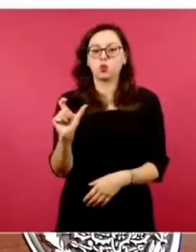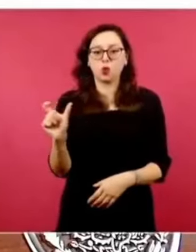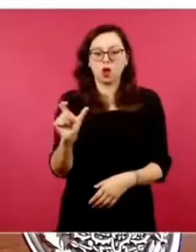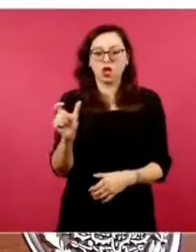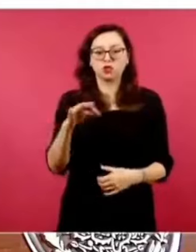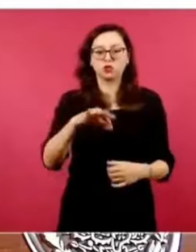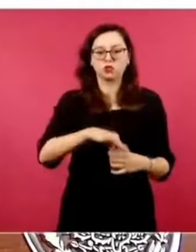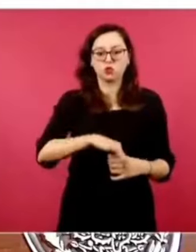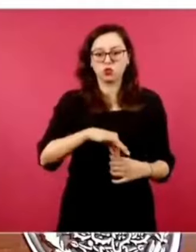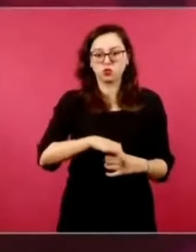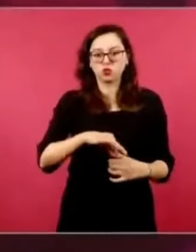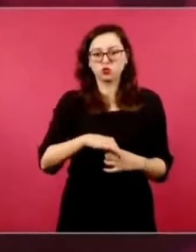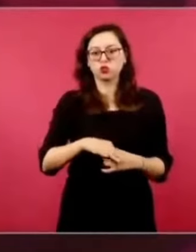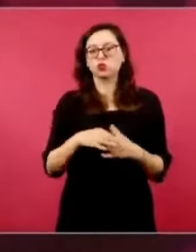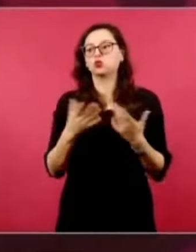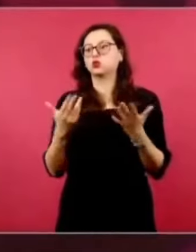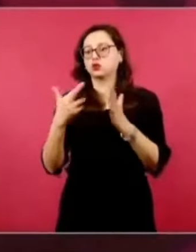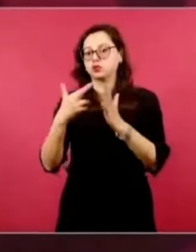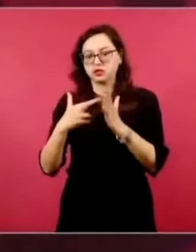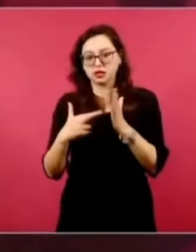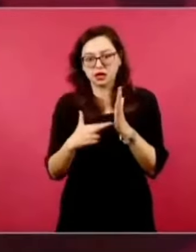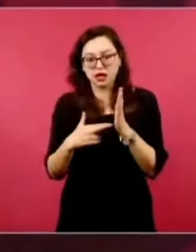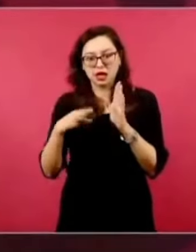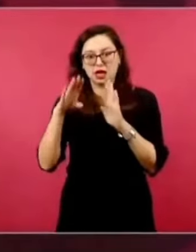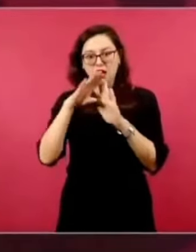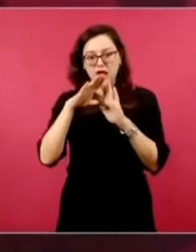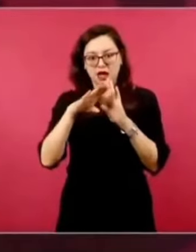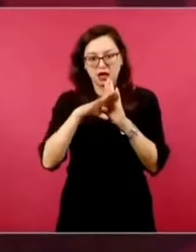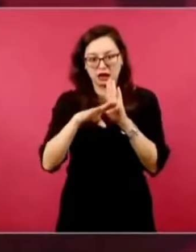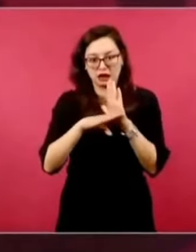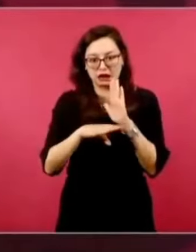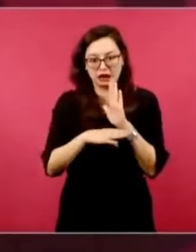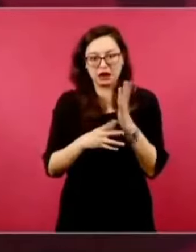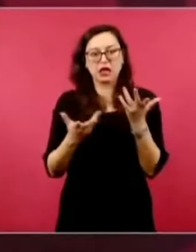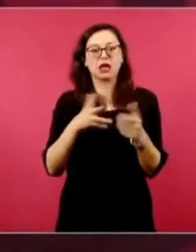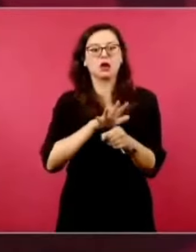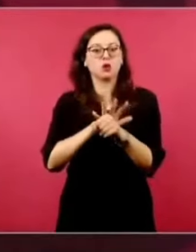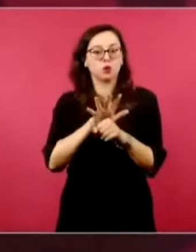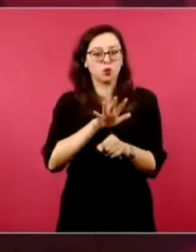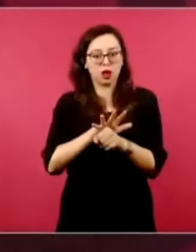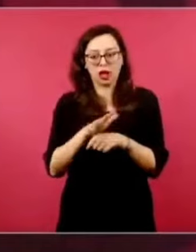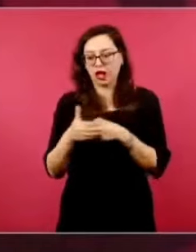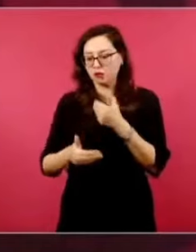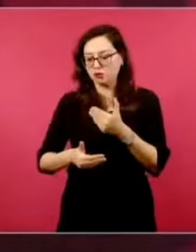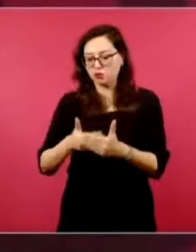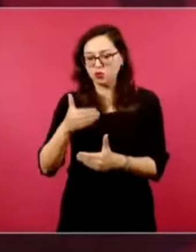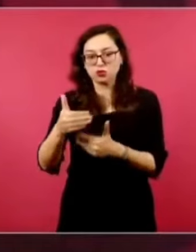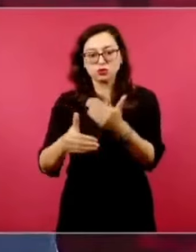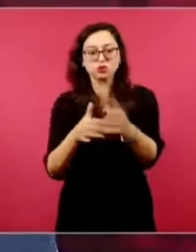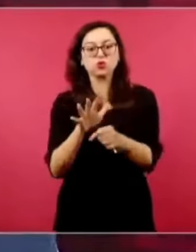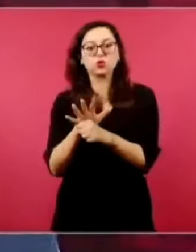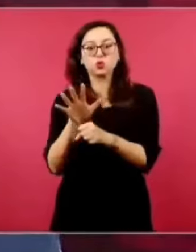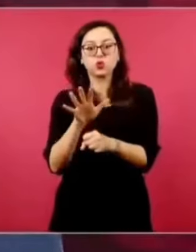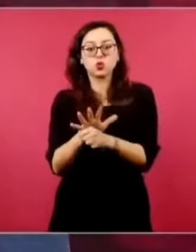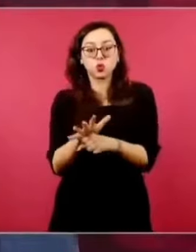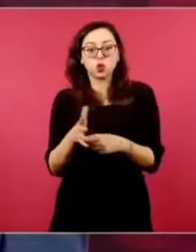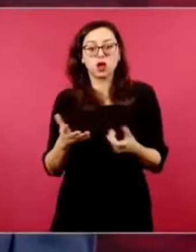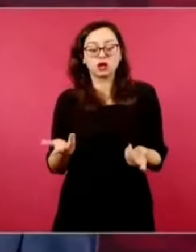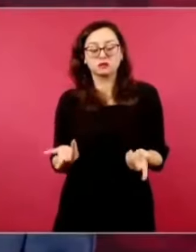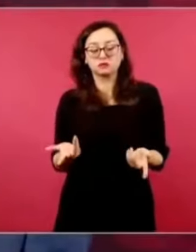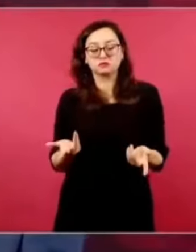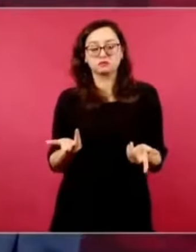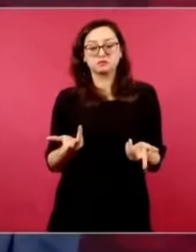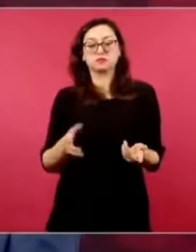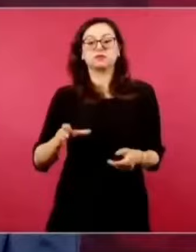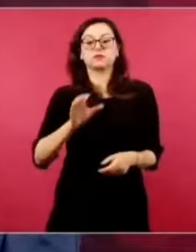cuáles van a ser los requisitos, el procedimiento para las